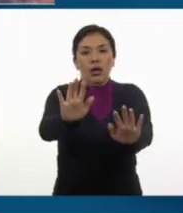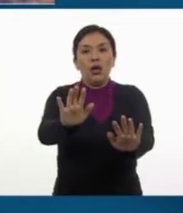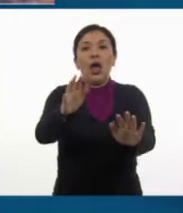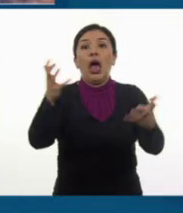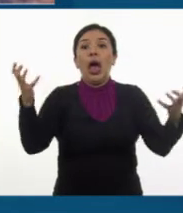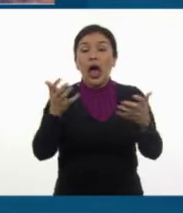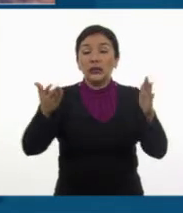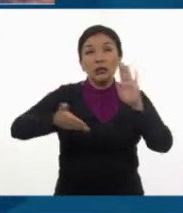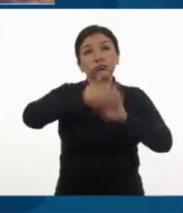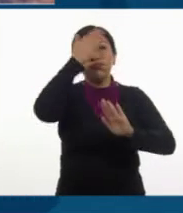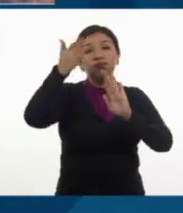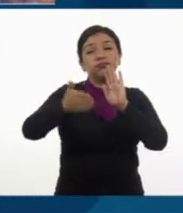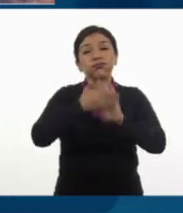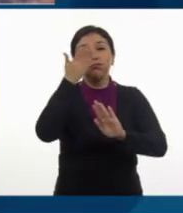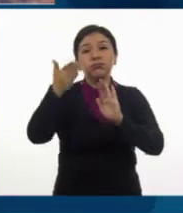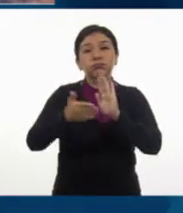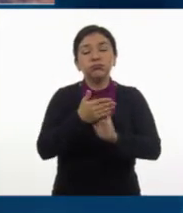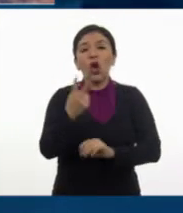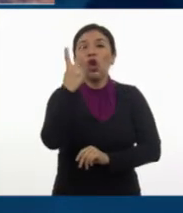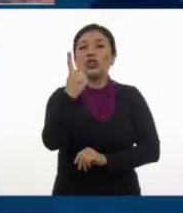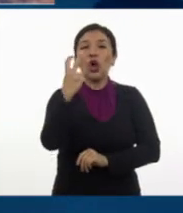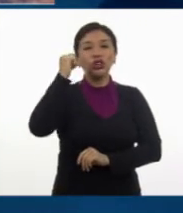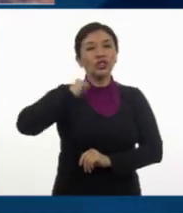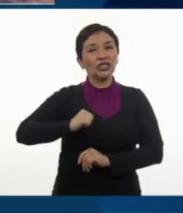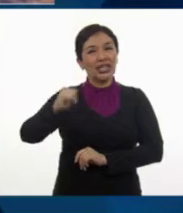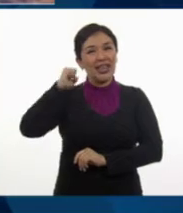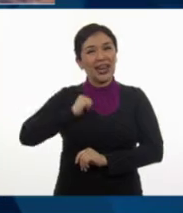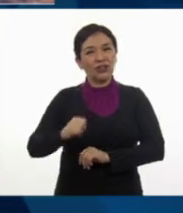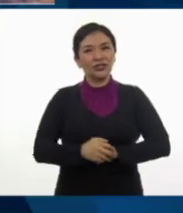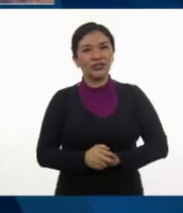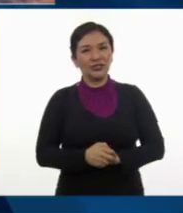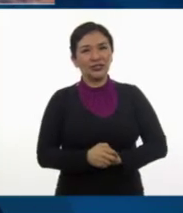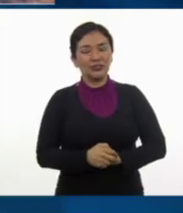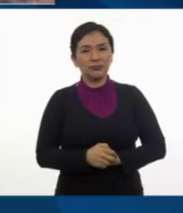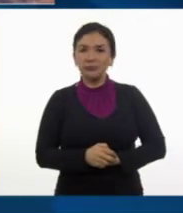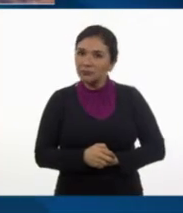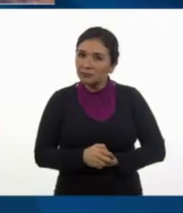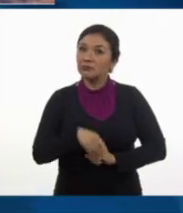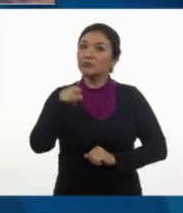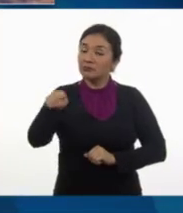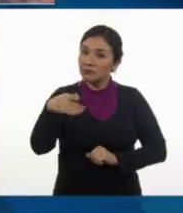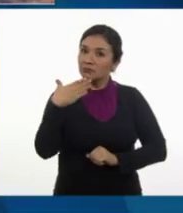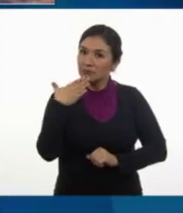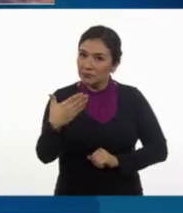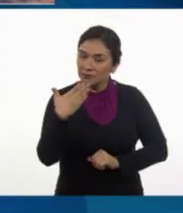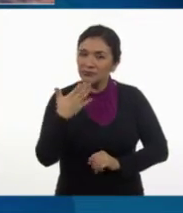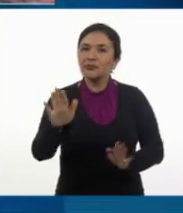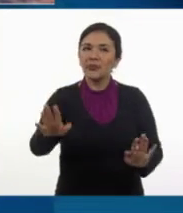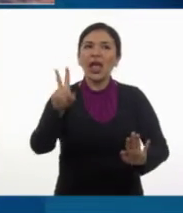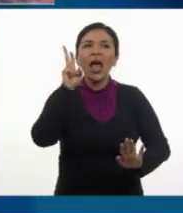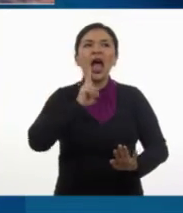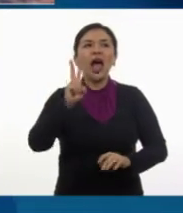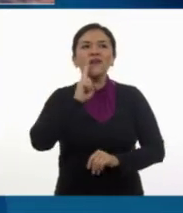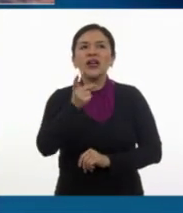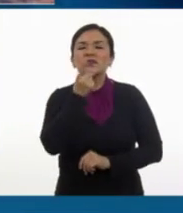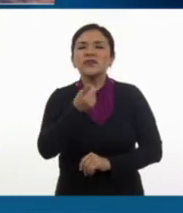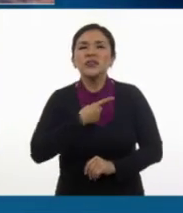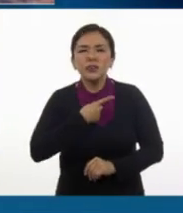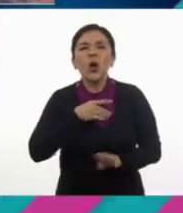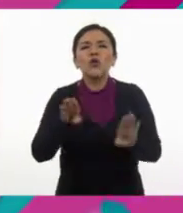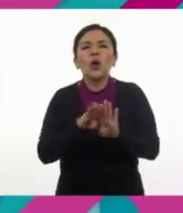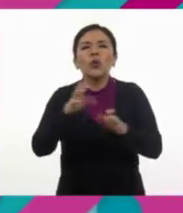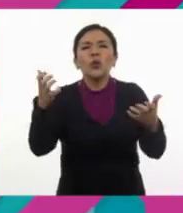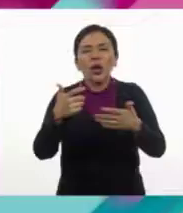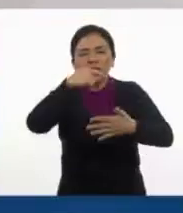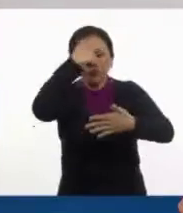construyó hace dos siglos. Ah, muy bien. A ver, ¿me puedes explicar cómo hiciste la